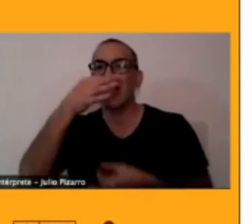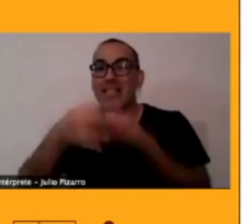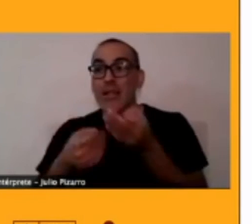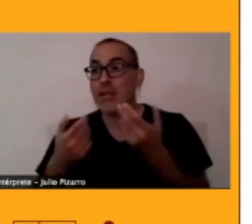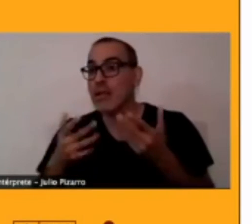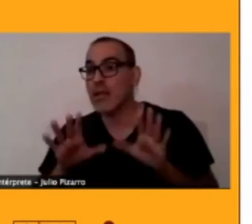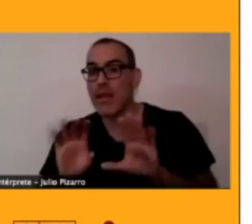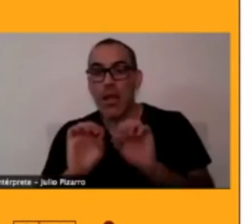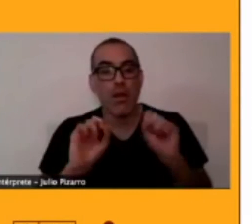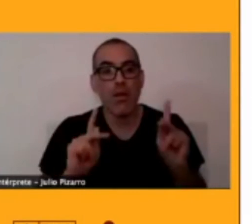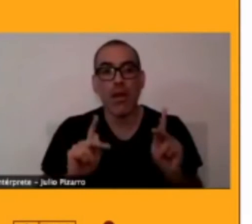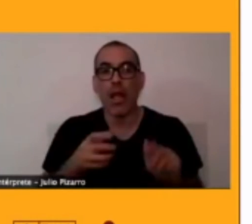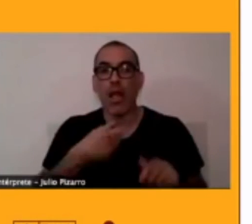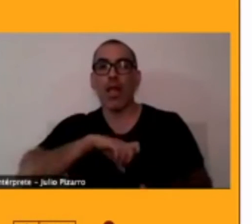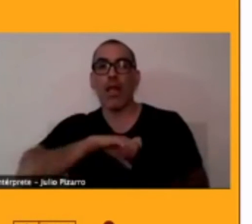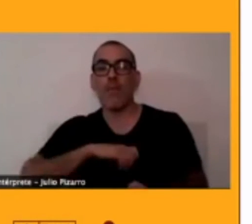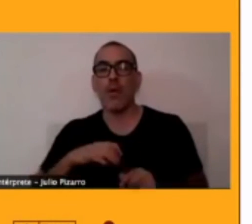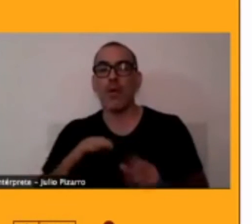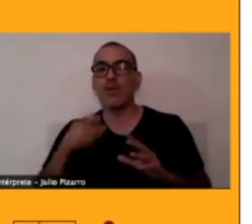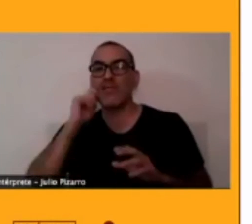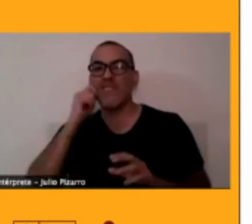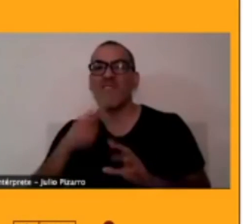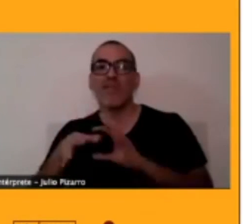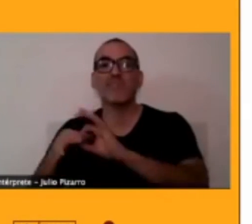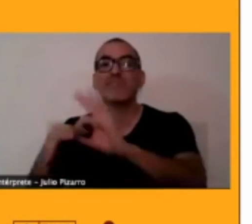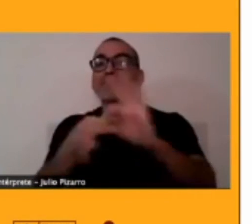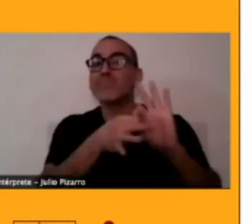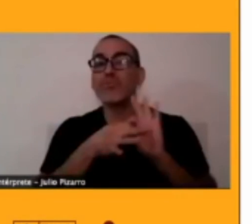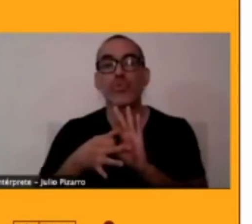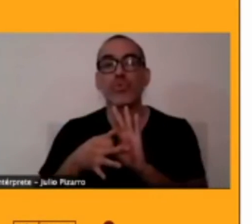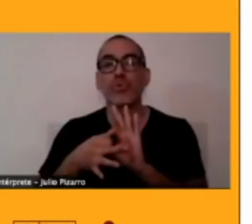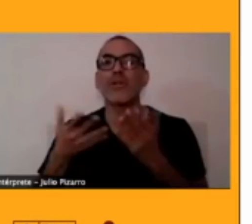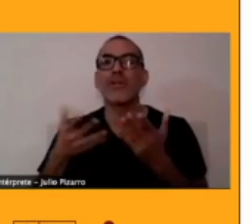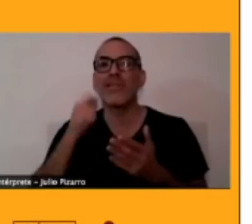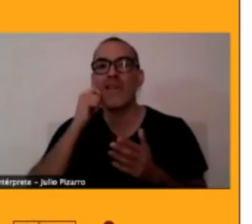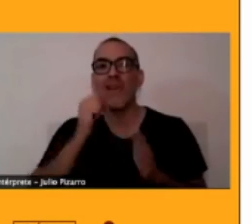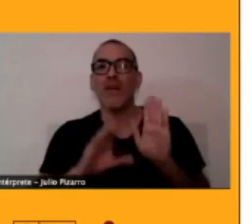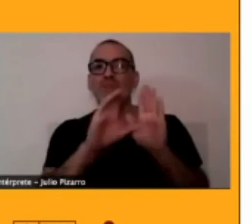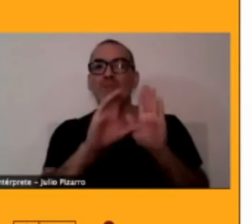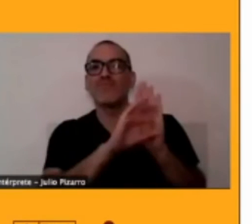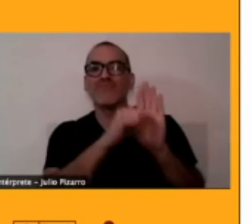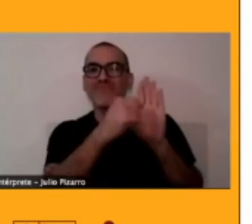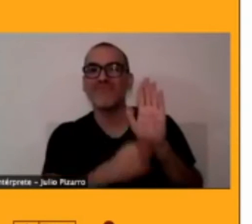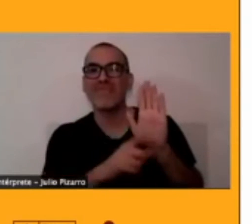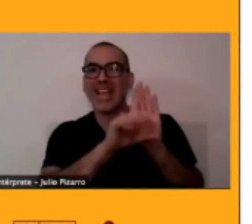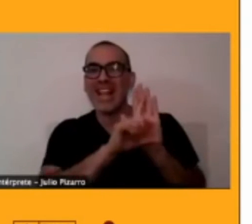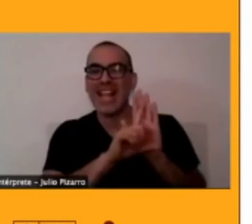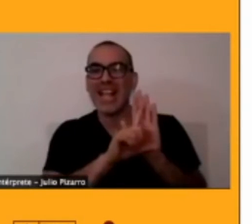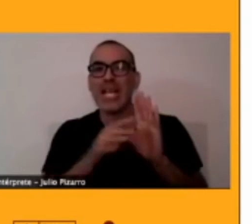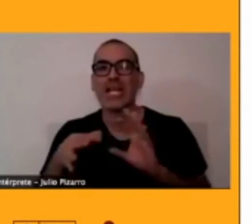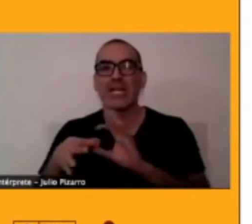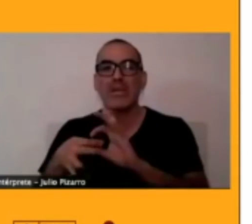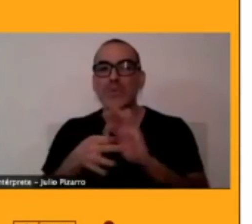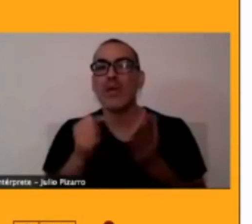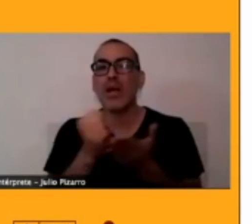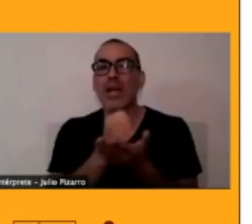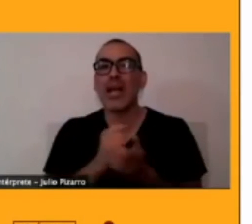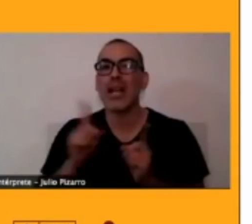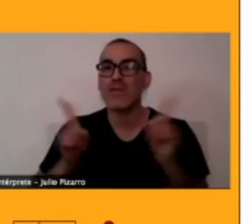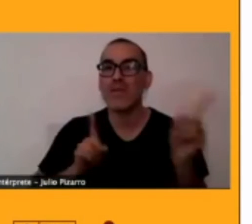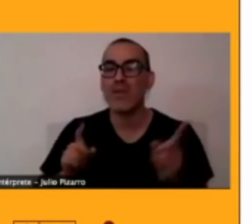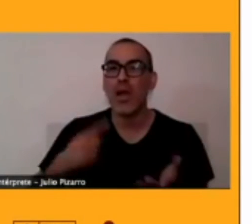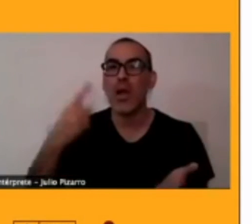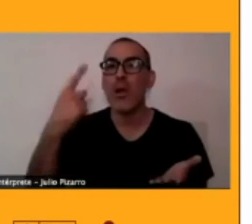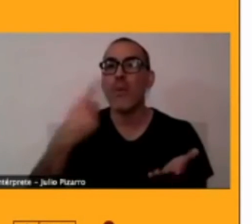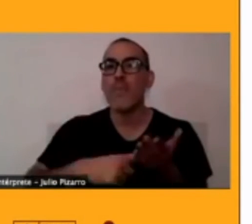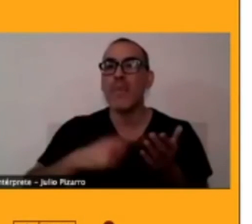y se usó para todos los trámites administrativos y educativos? Por ejemplo, en el 1930, cuando